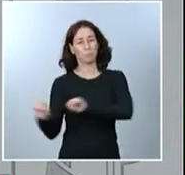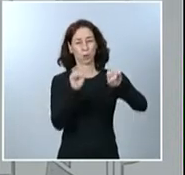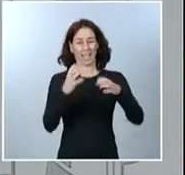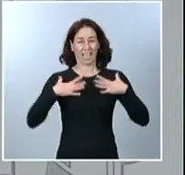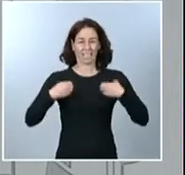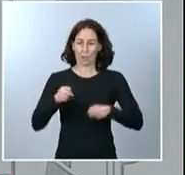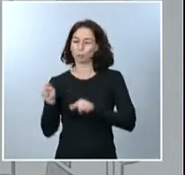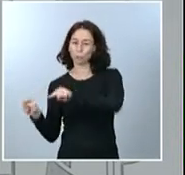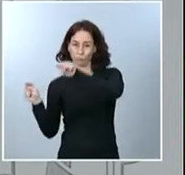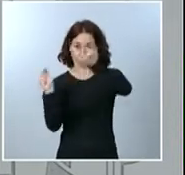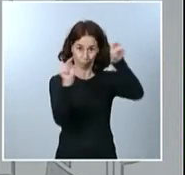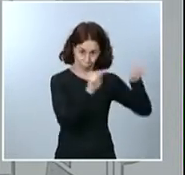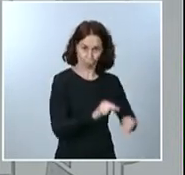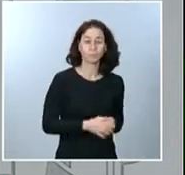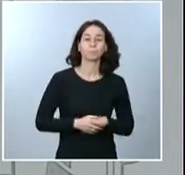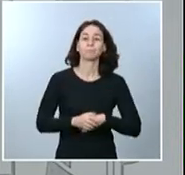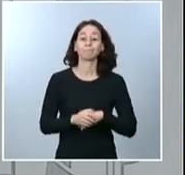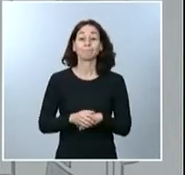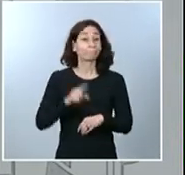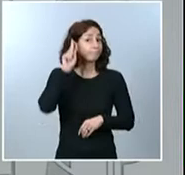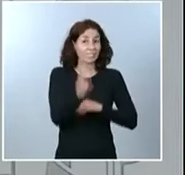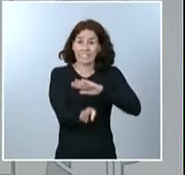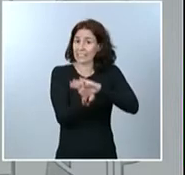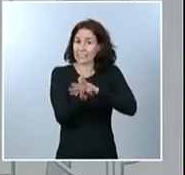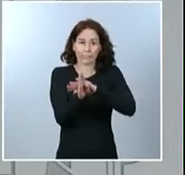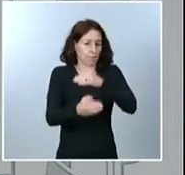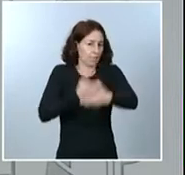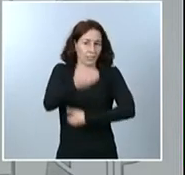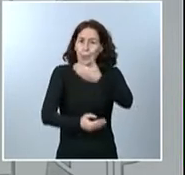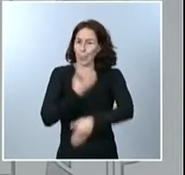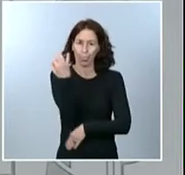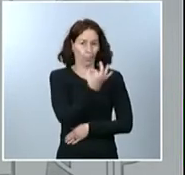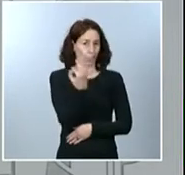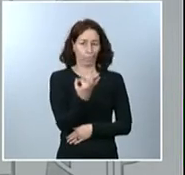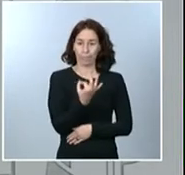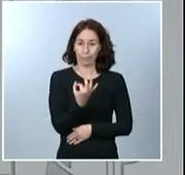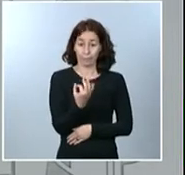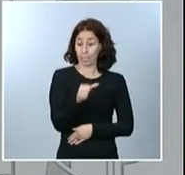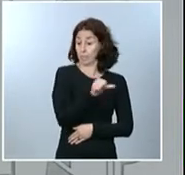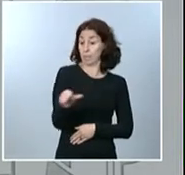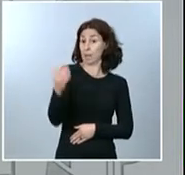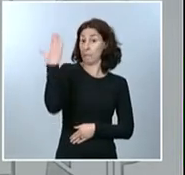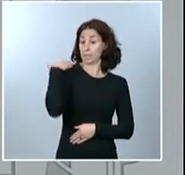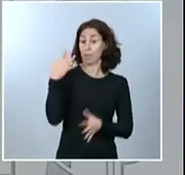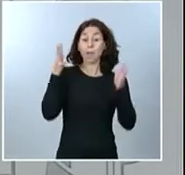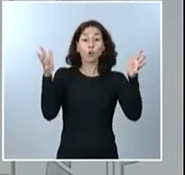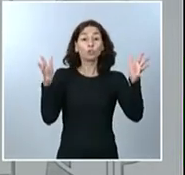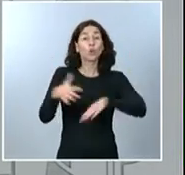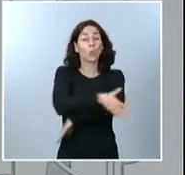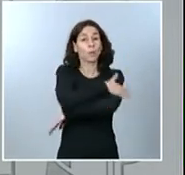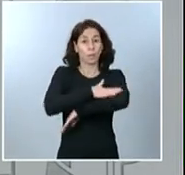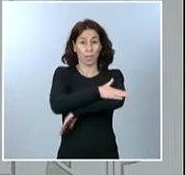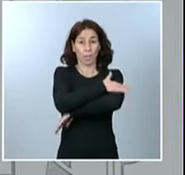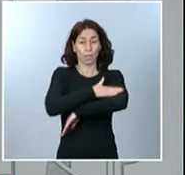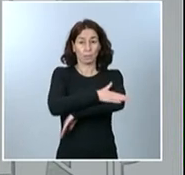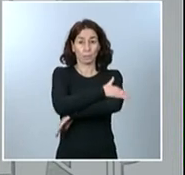Tenemos, además, que seguir avanzando en todos los frentes. La semana pasada, el Consejo de Ministros aprobó la adquisición de